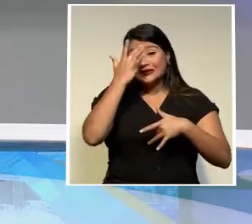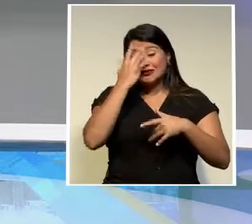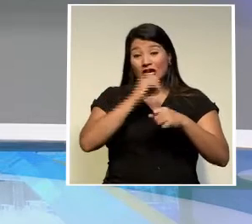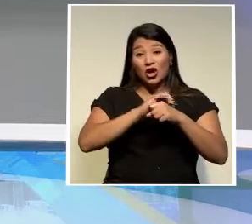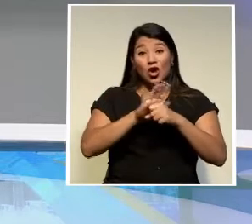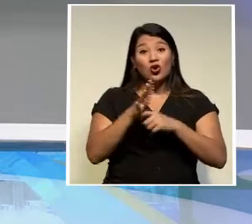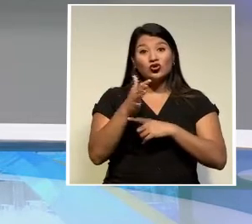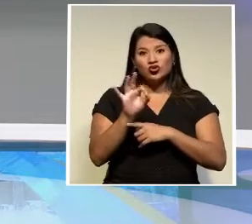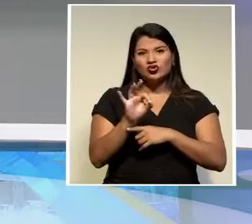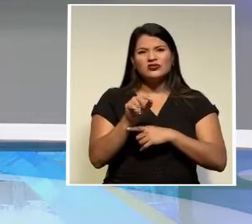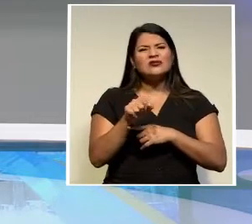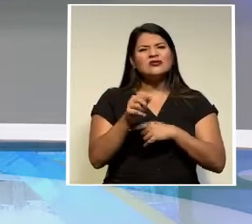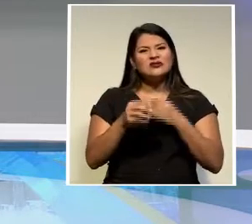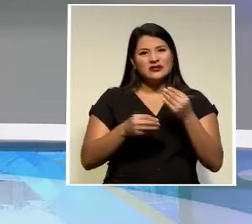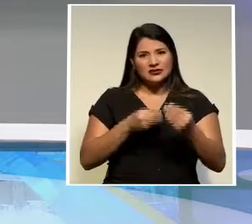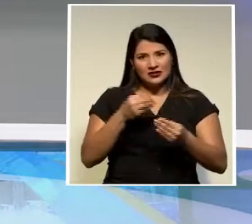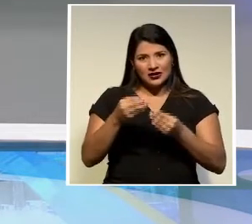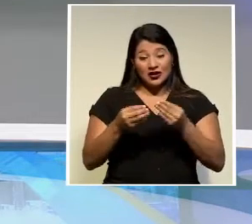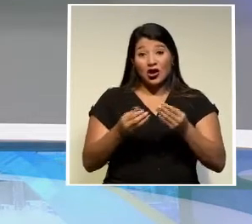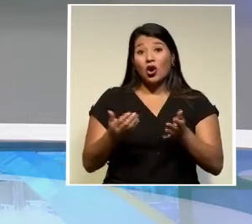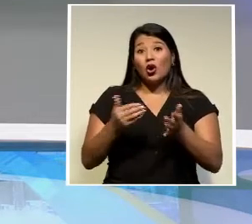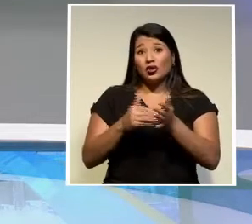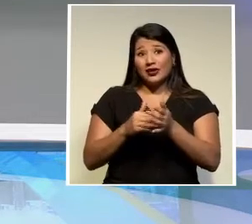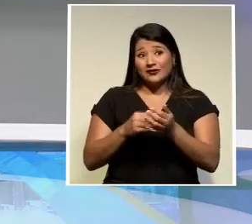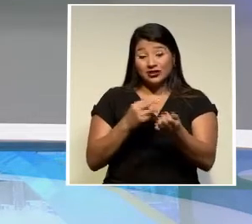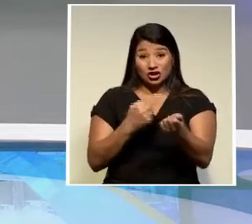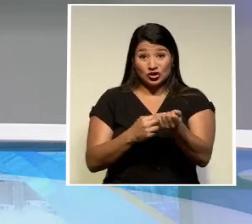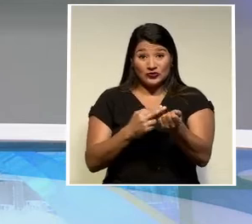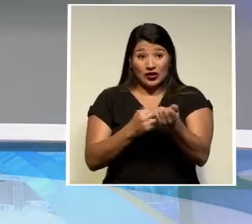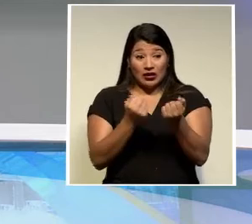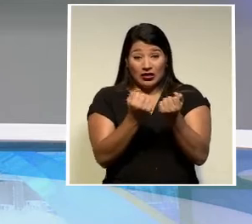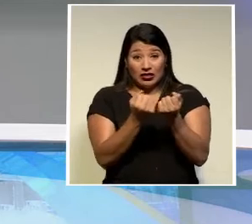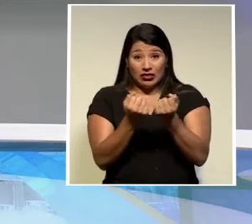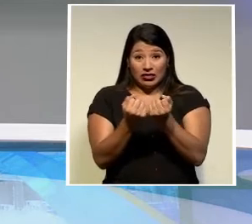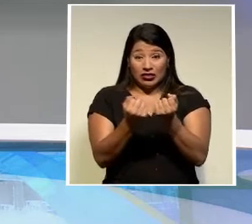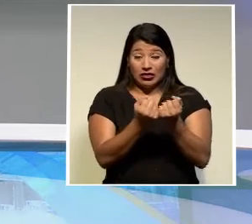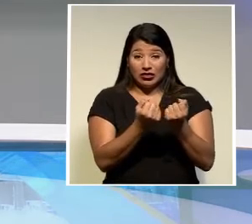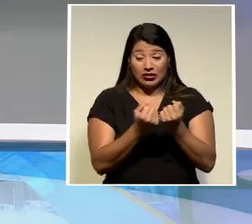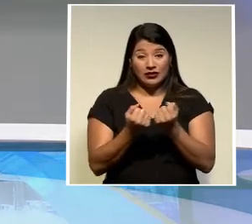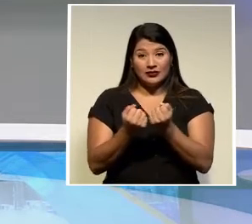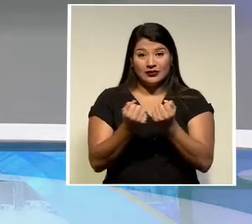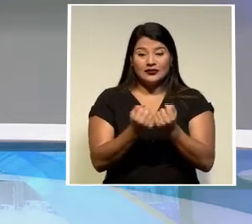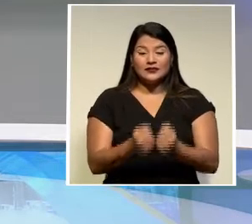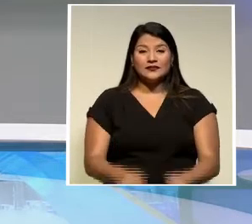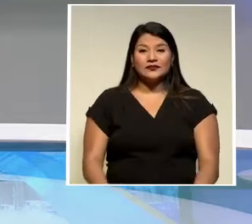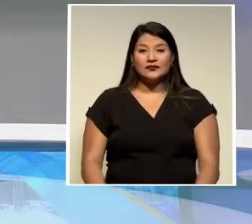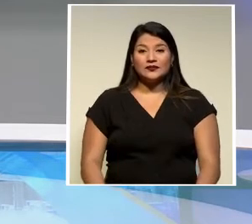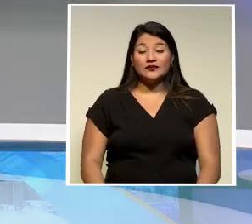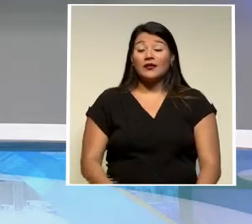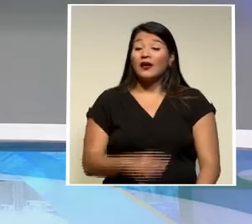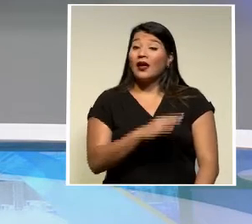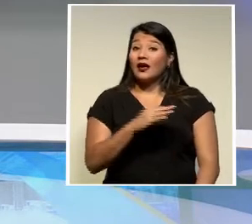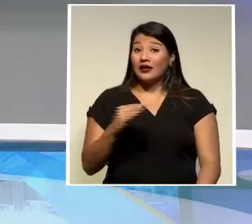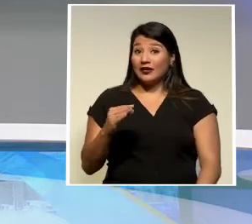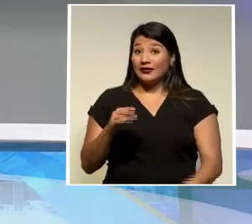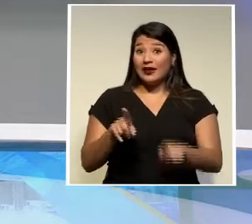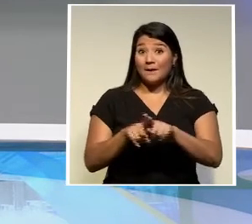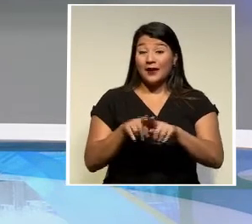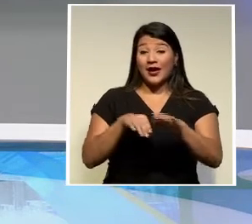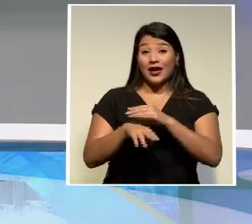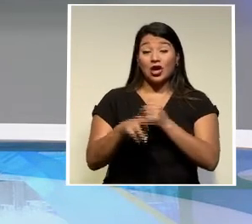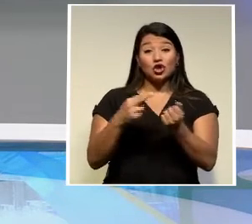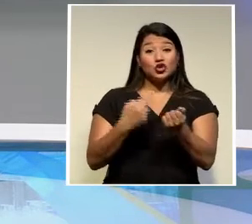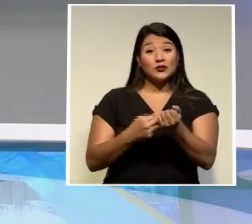-19 está provocando una nueva saturación en la capacidad de los centros médicos incluso en el Hospital